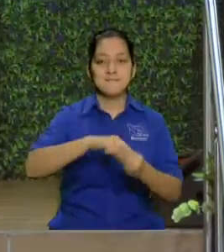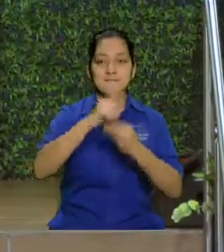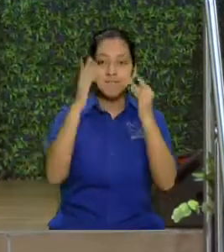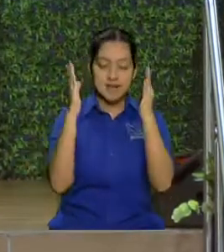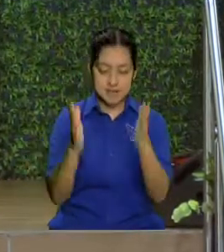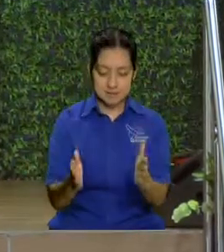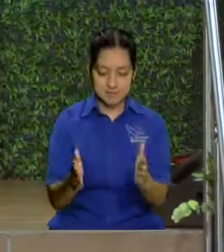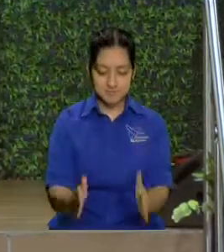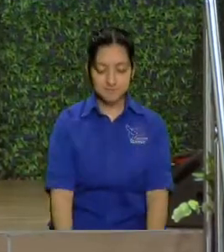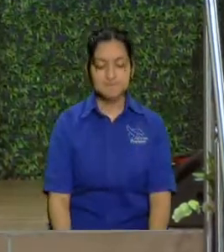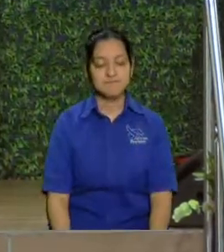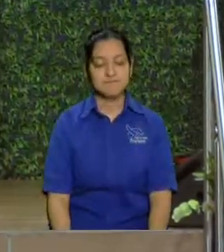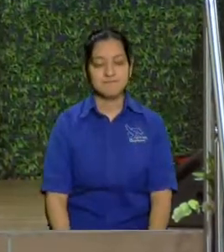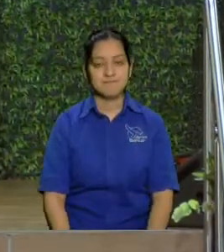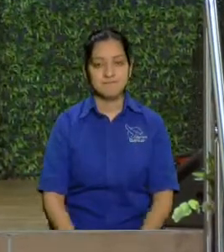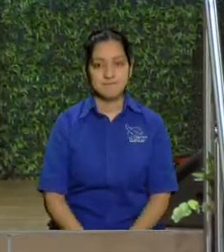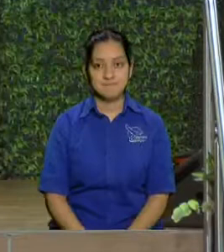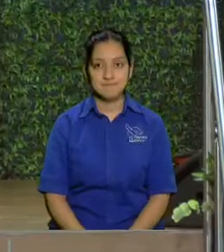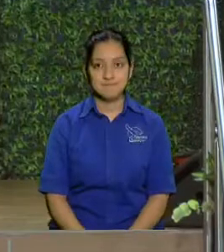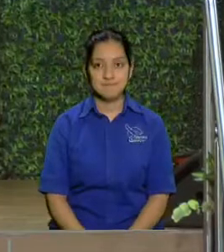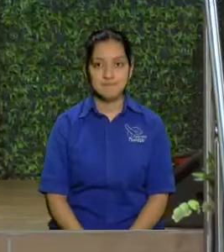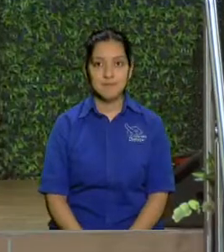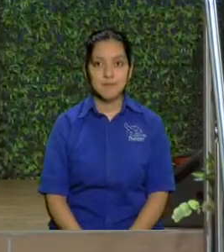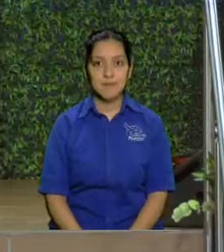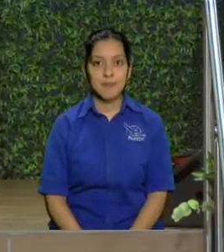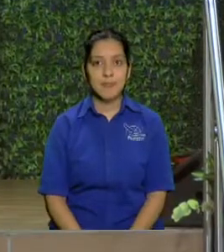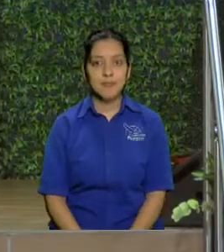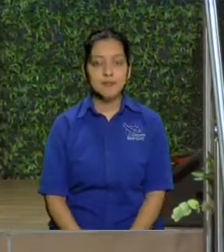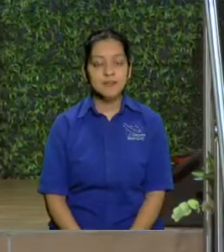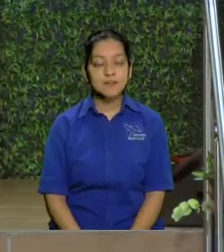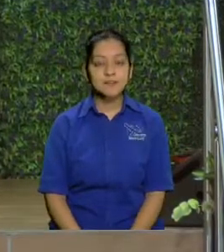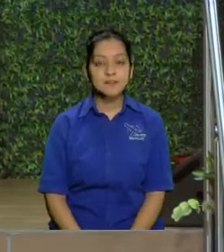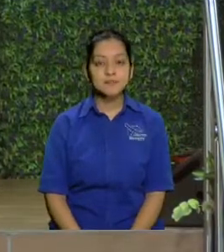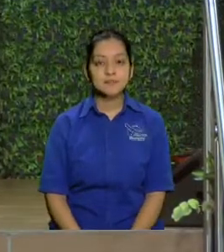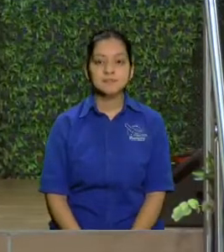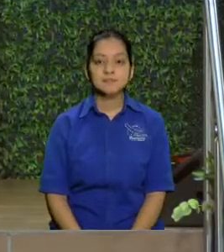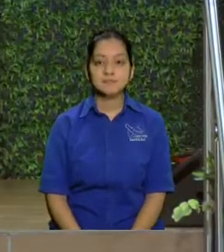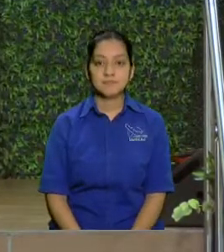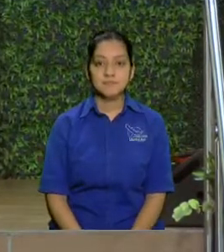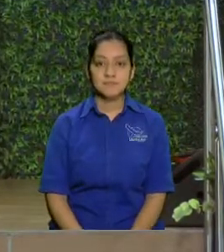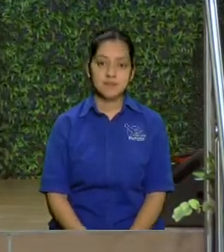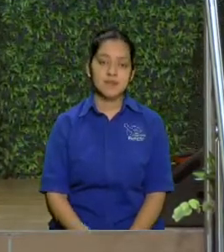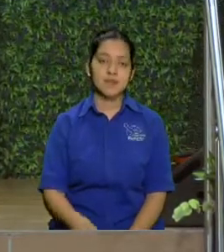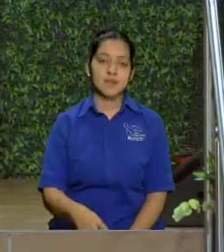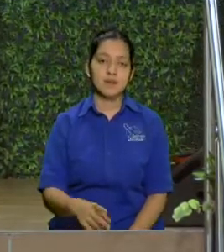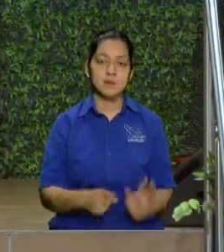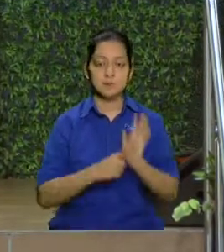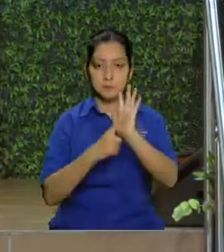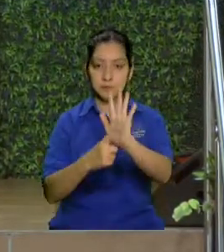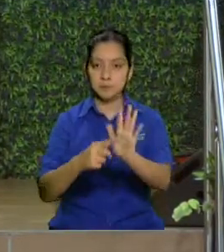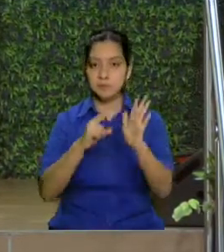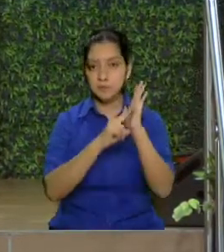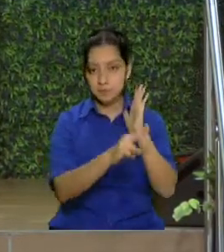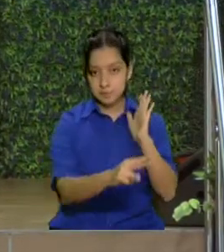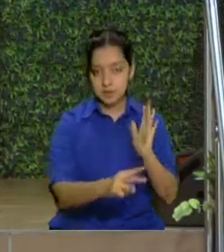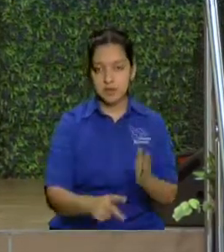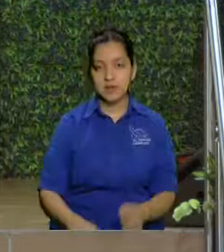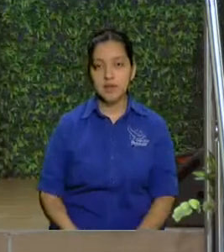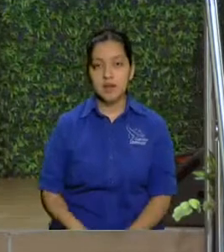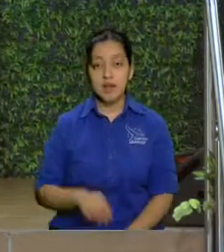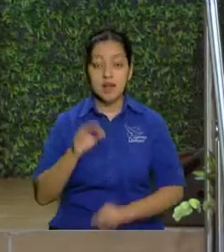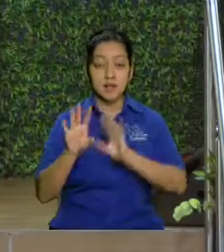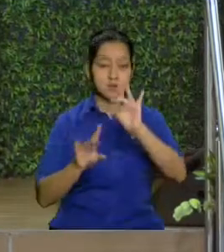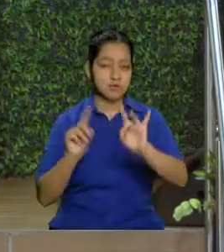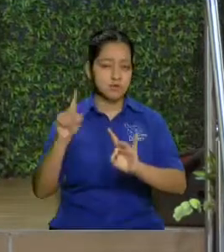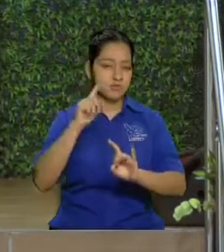te voy a decir algo más ya vamos con versículos algunos no lo ven de esta manera porque no